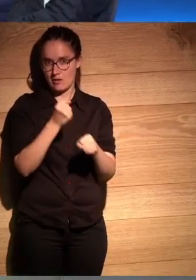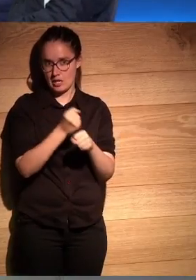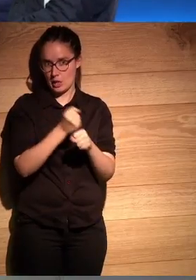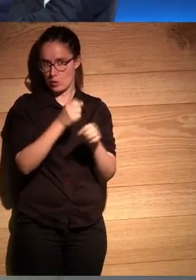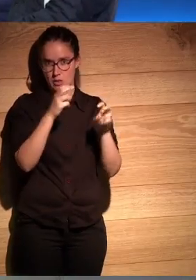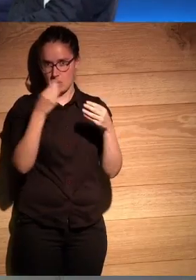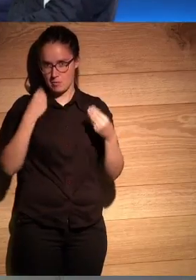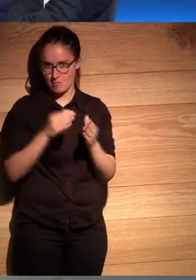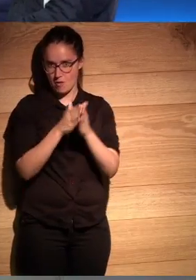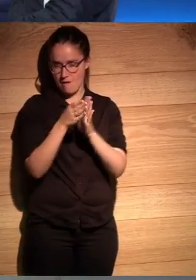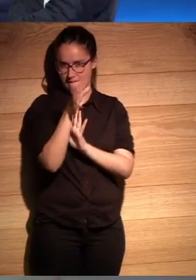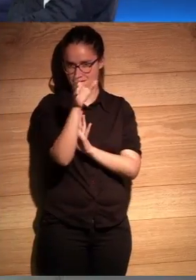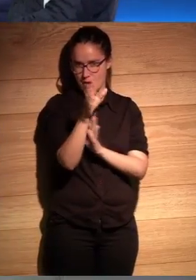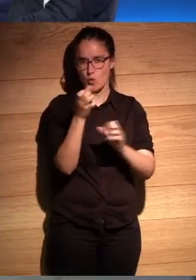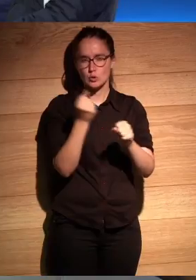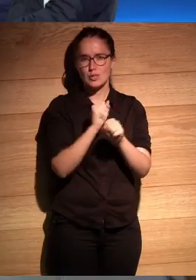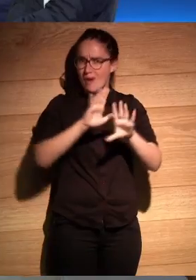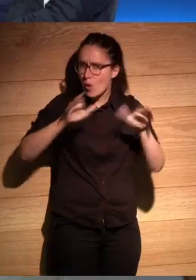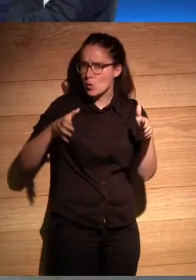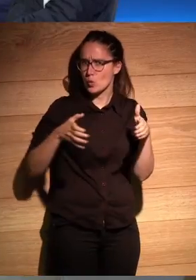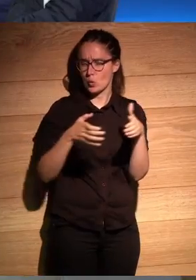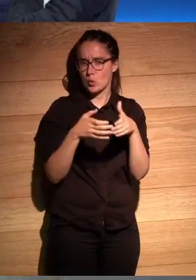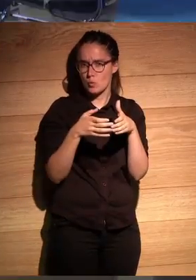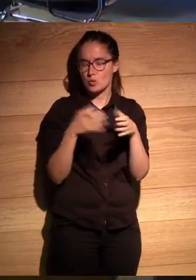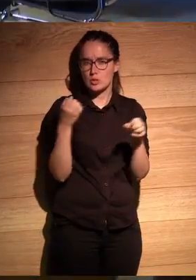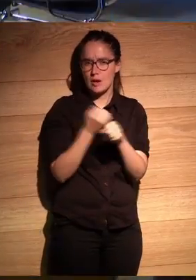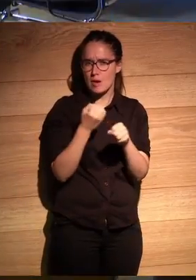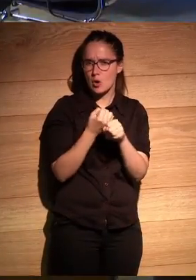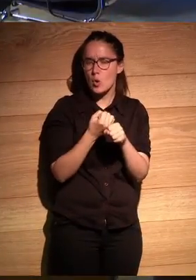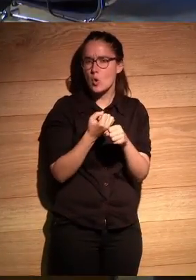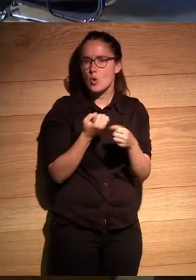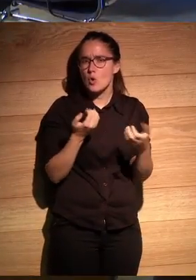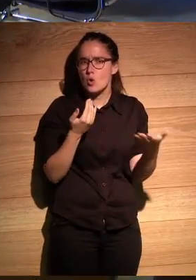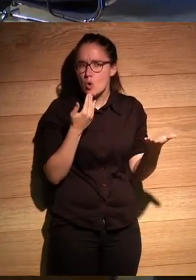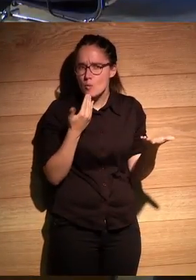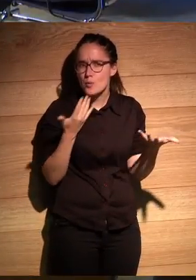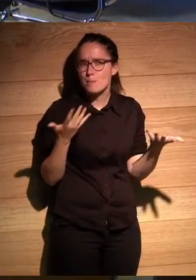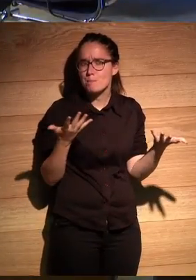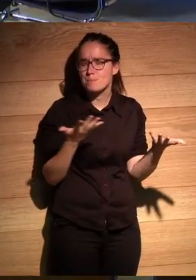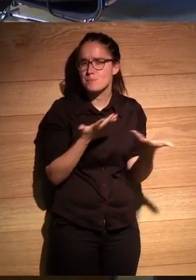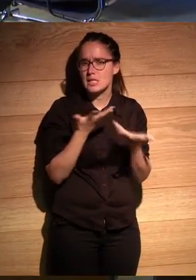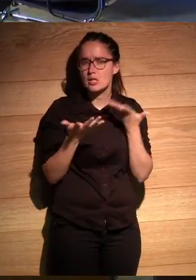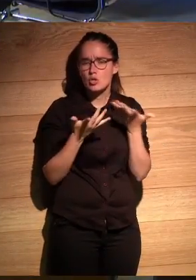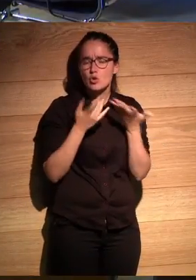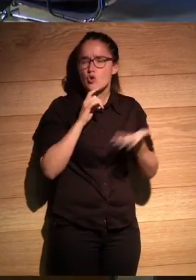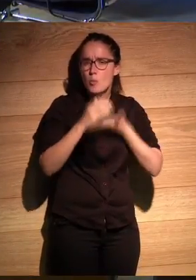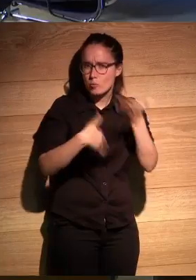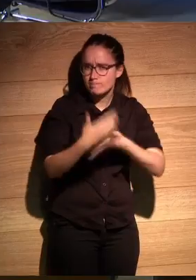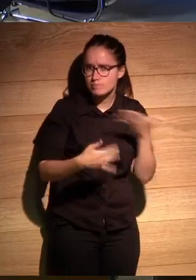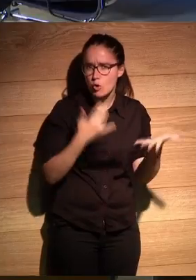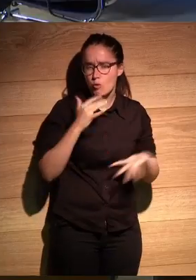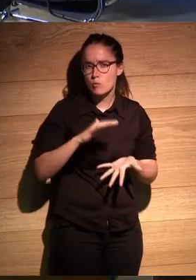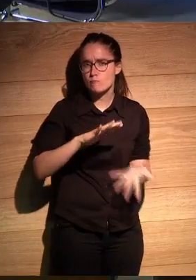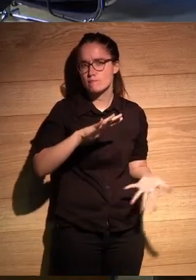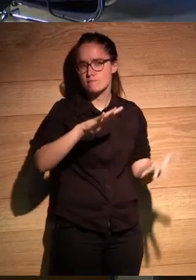esto ¿no? fue un trabajo de grupo fue un cadáver exquisito o sea ¿cómo cómo cómo funcionó eso y cómo se